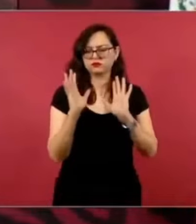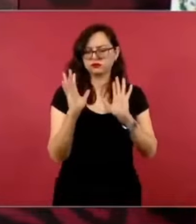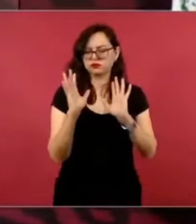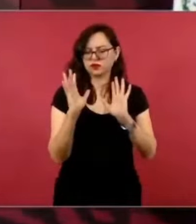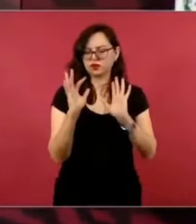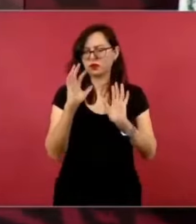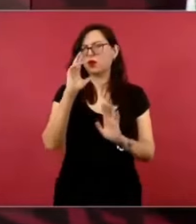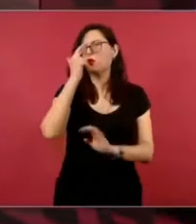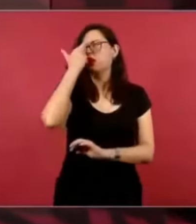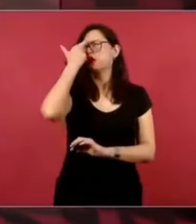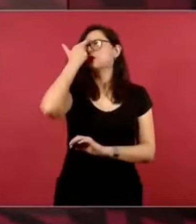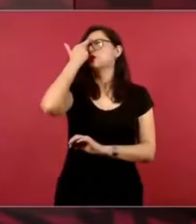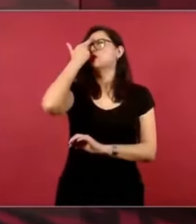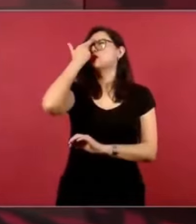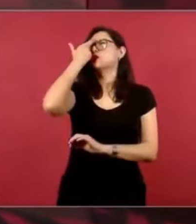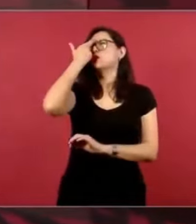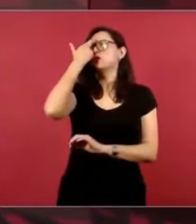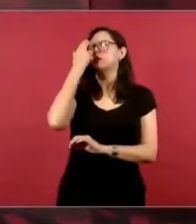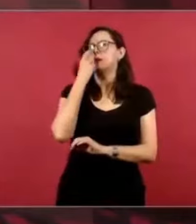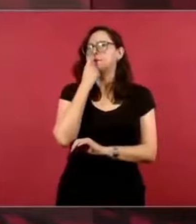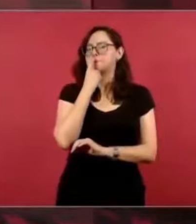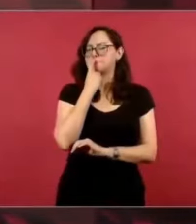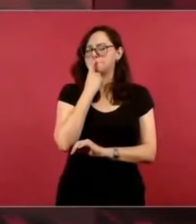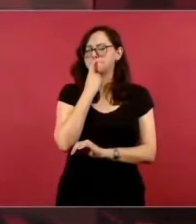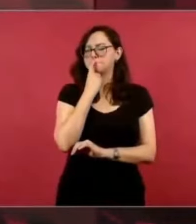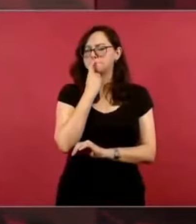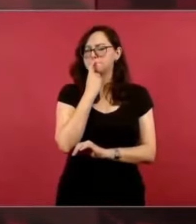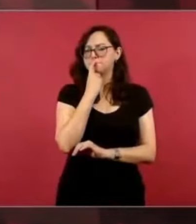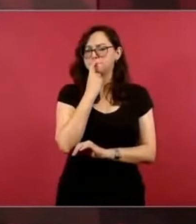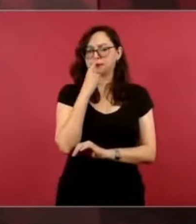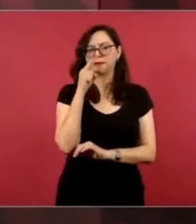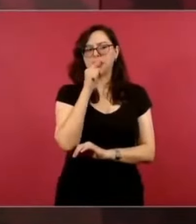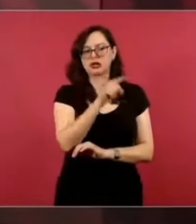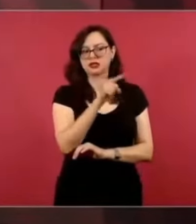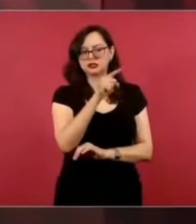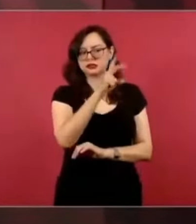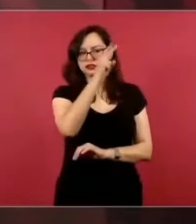Nayarit,